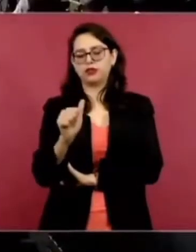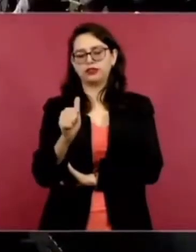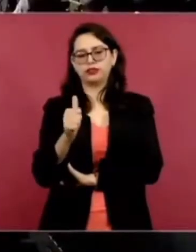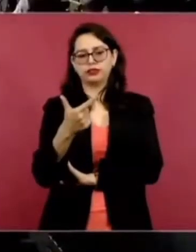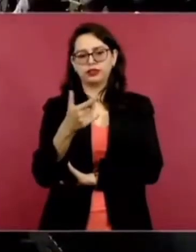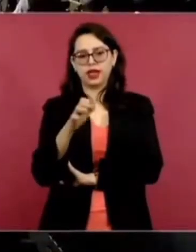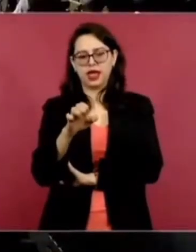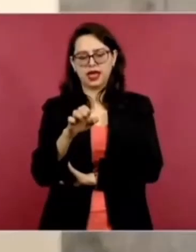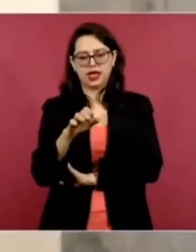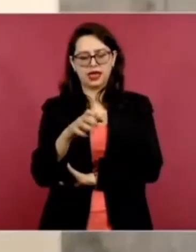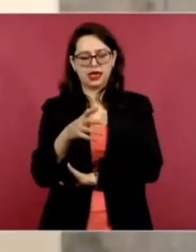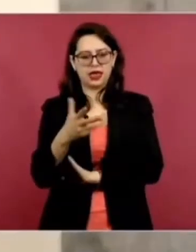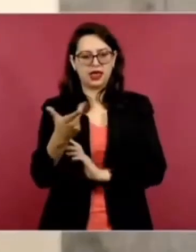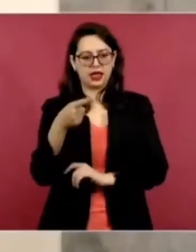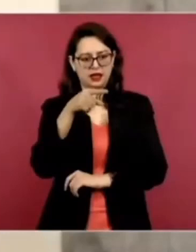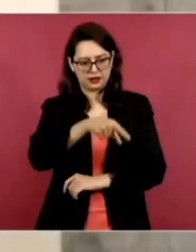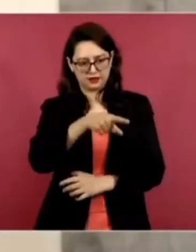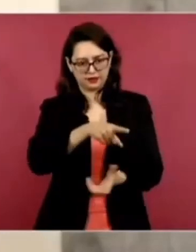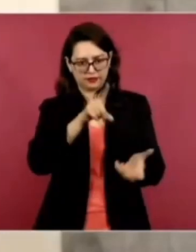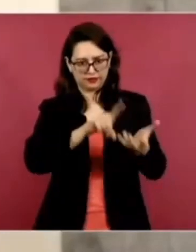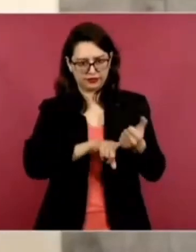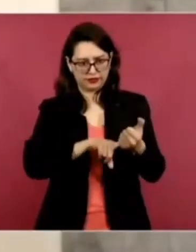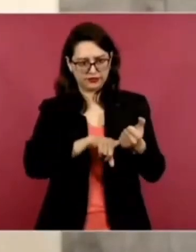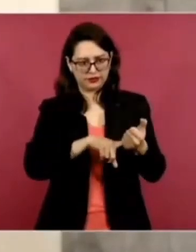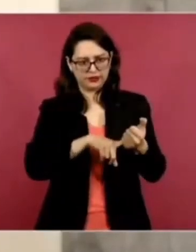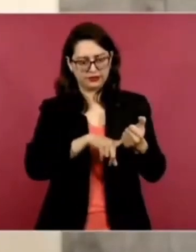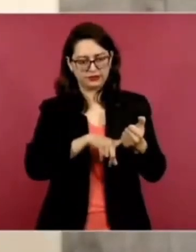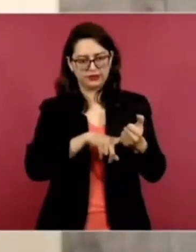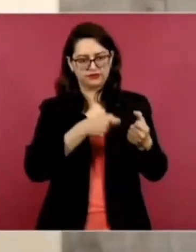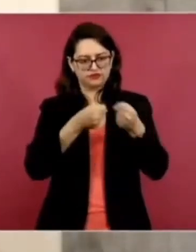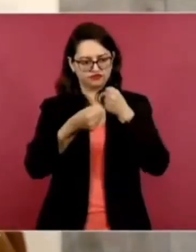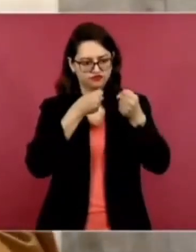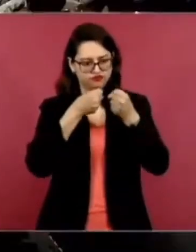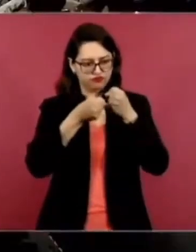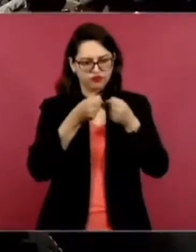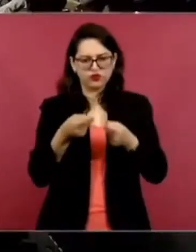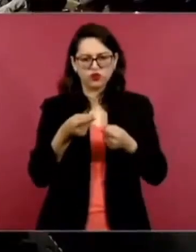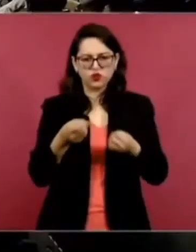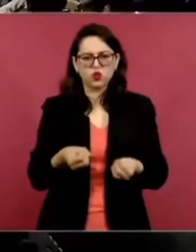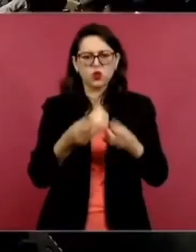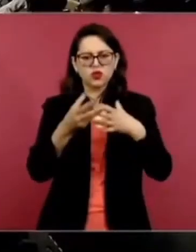¿Por qué no te enteras? ¿Es hoy? ¿Cuántos años?